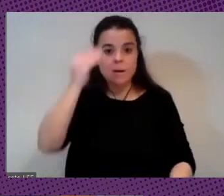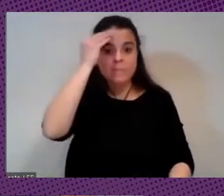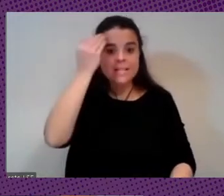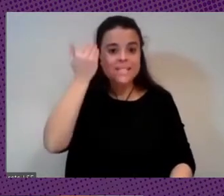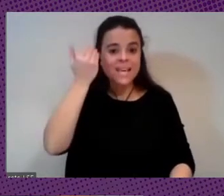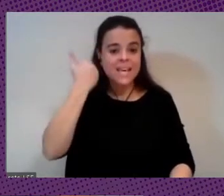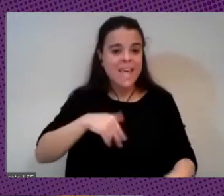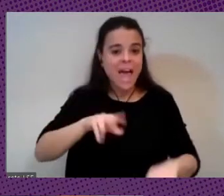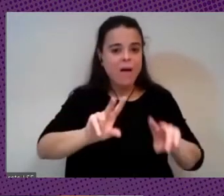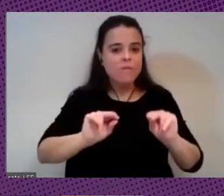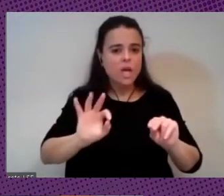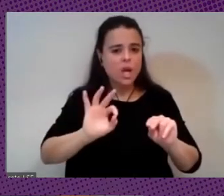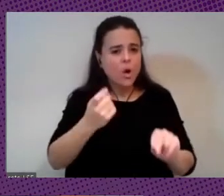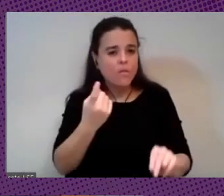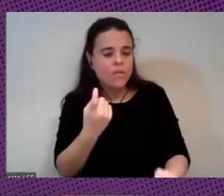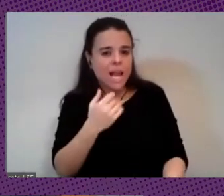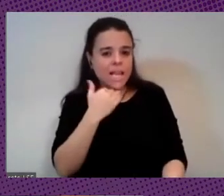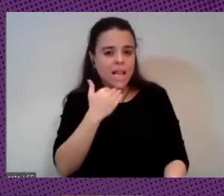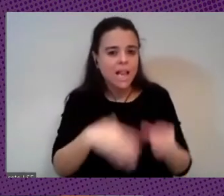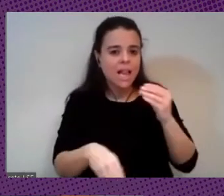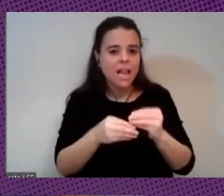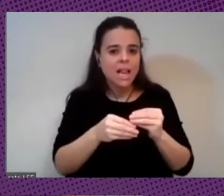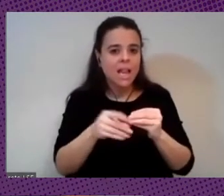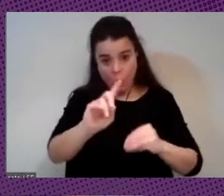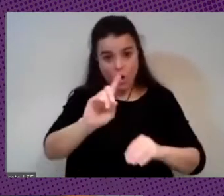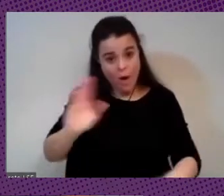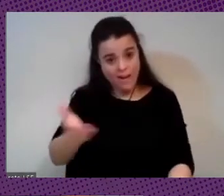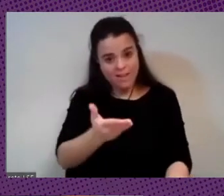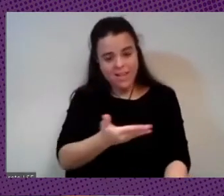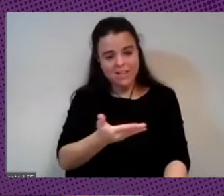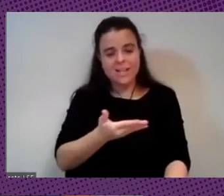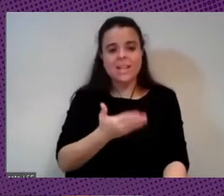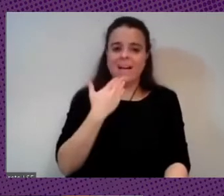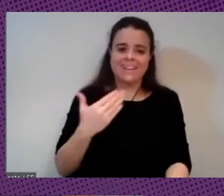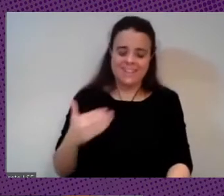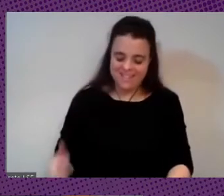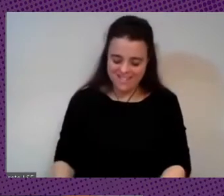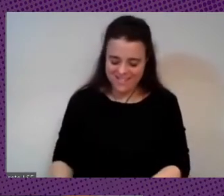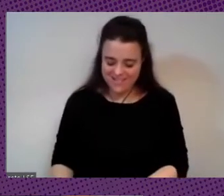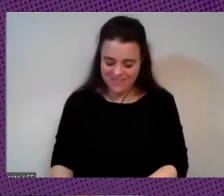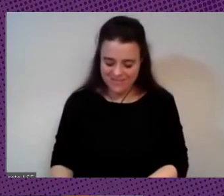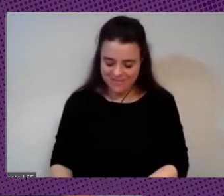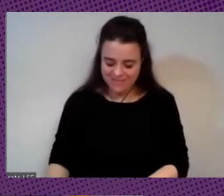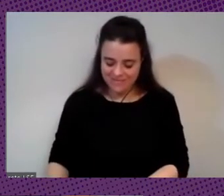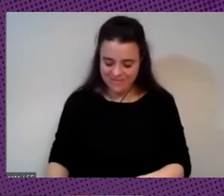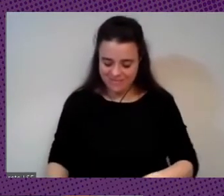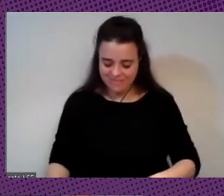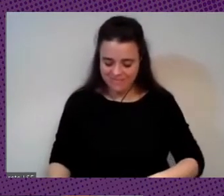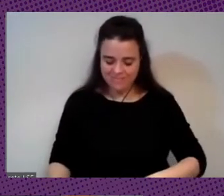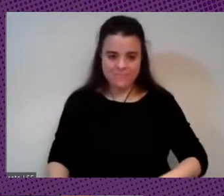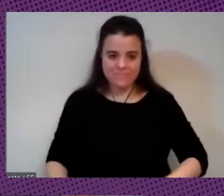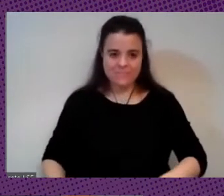sé si tenías que terminar no, no adelante gracias no, no bueno lo que han dicho mis